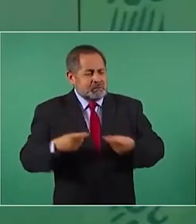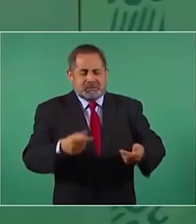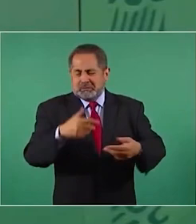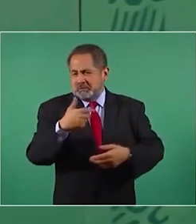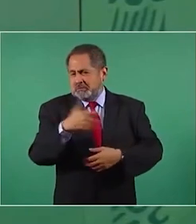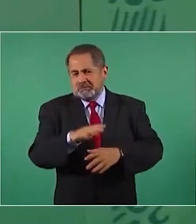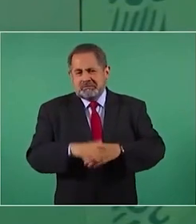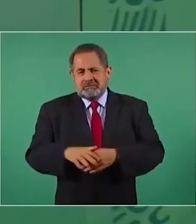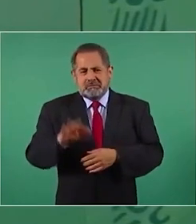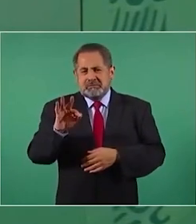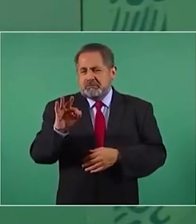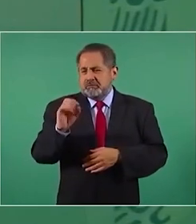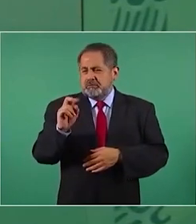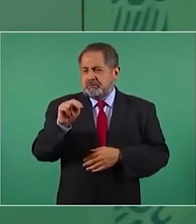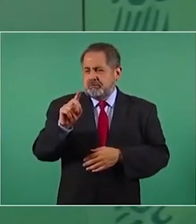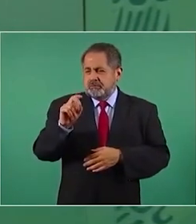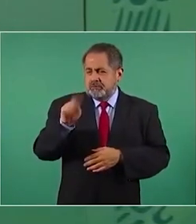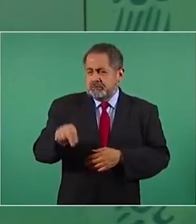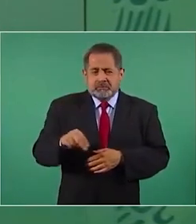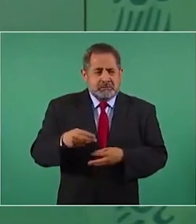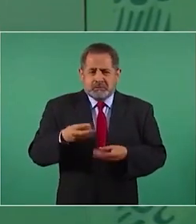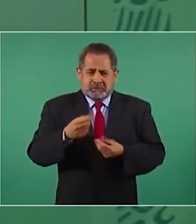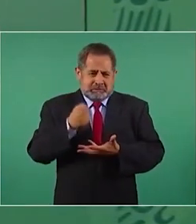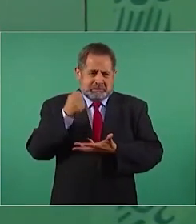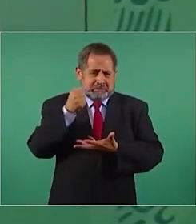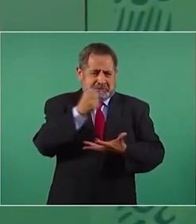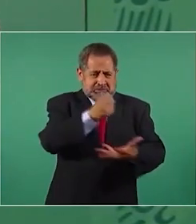un barril sin fondo.